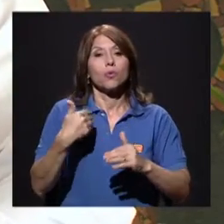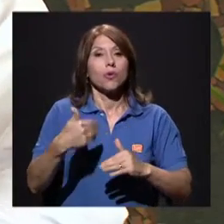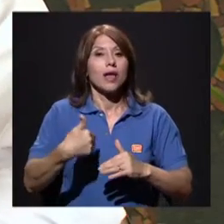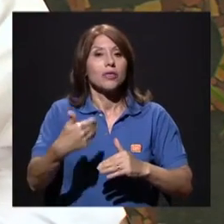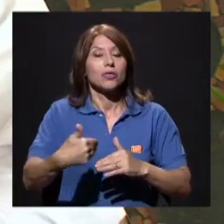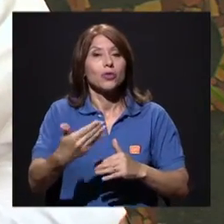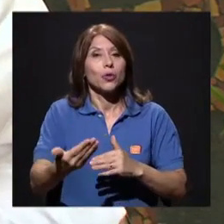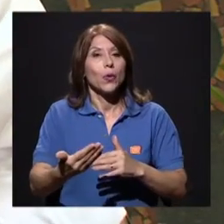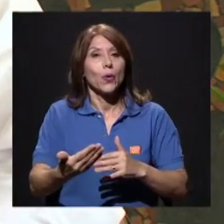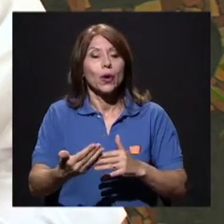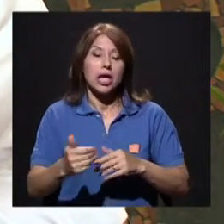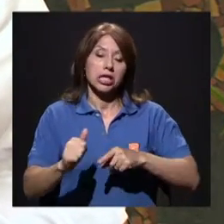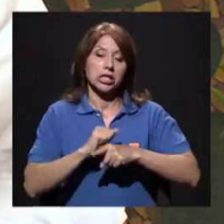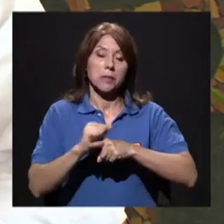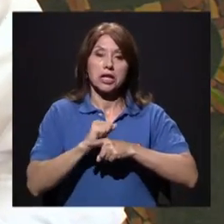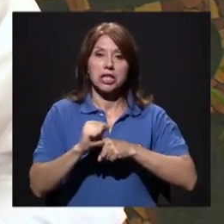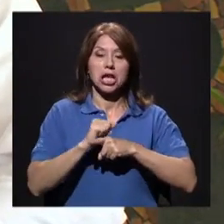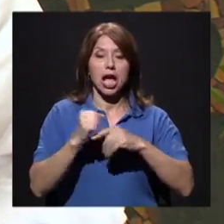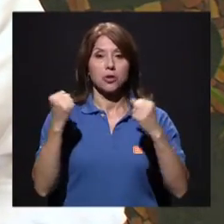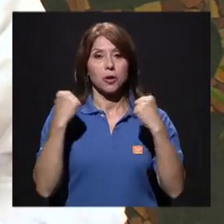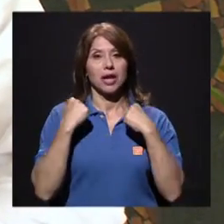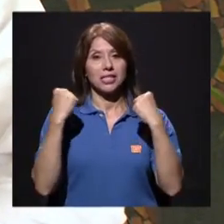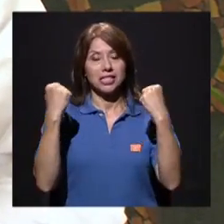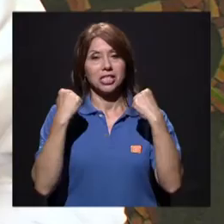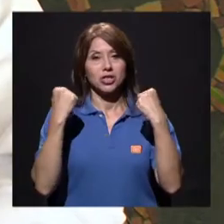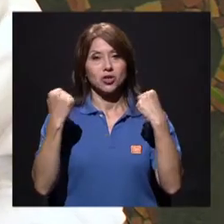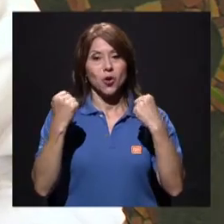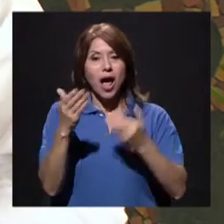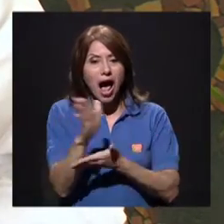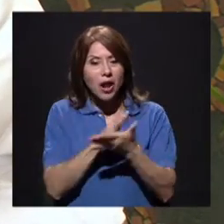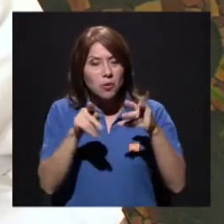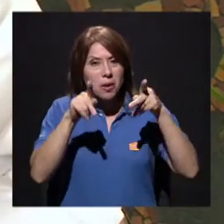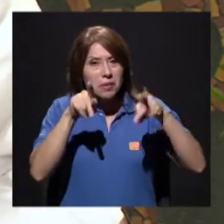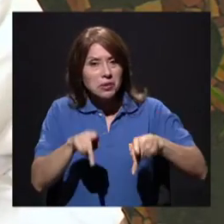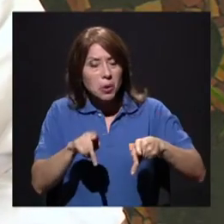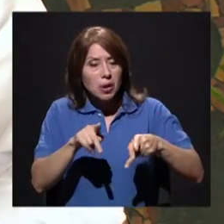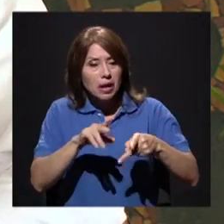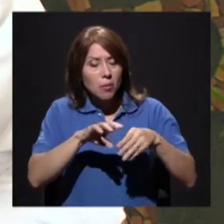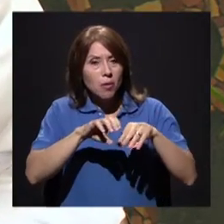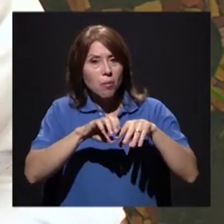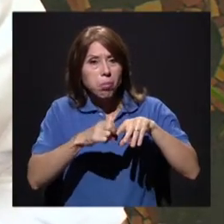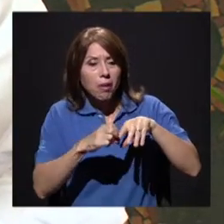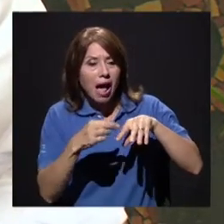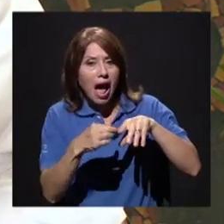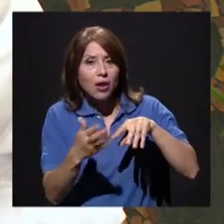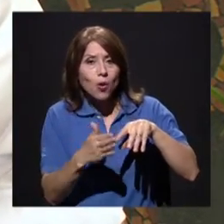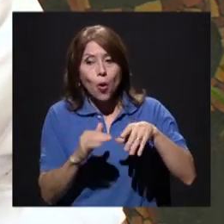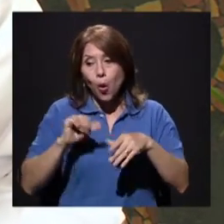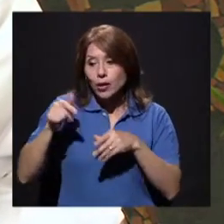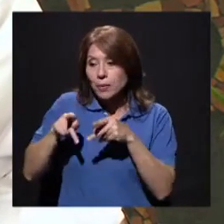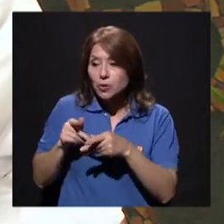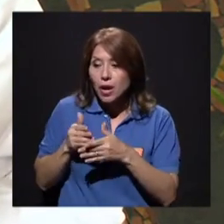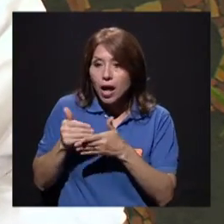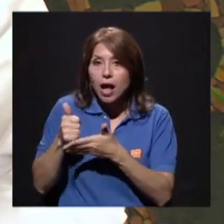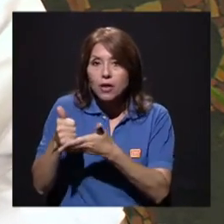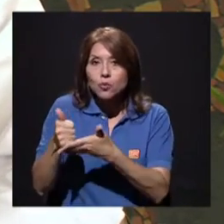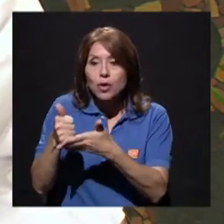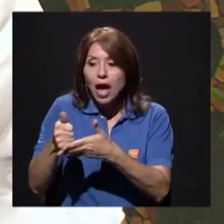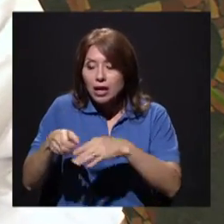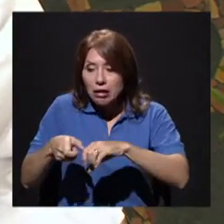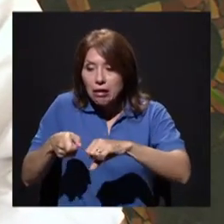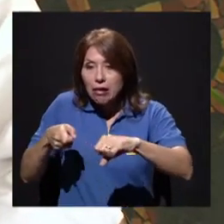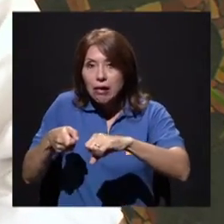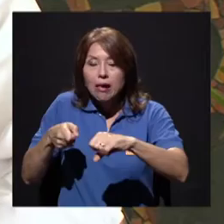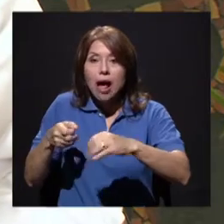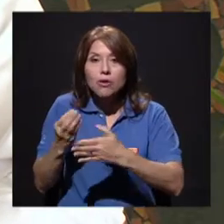comienzan a querer hacerle ciertos movimientos, a estirarle la pierna si se entra inferior o ayudarle, no sé, de múltiples maneras,